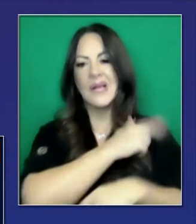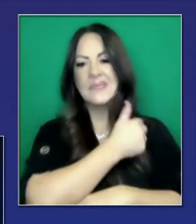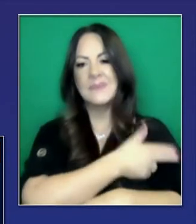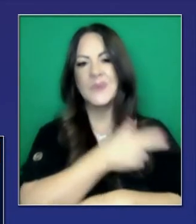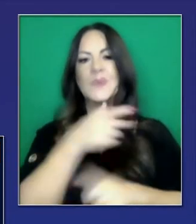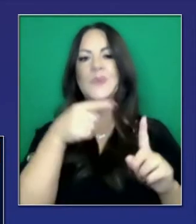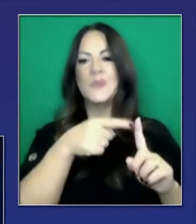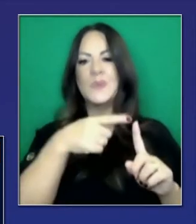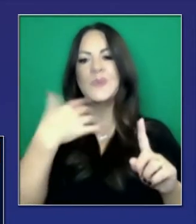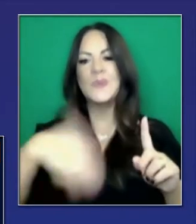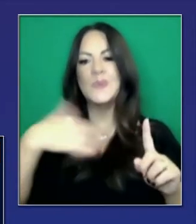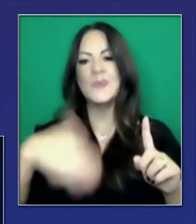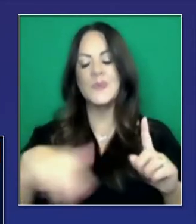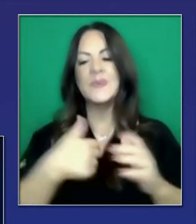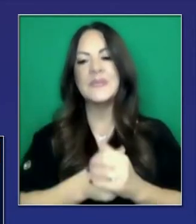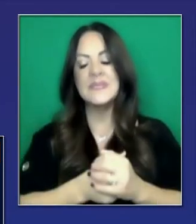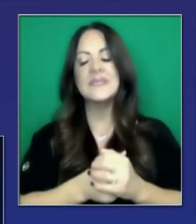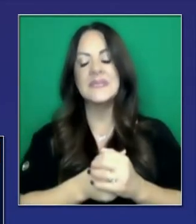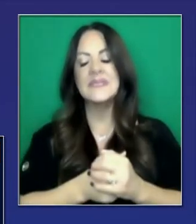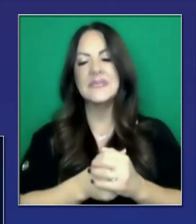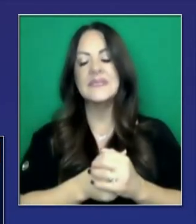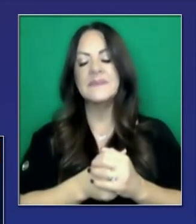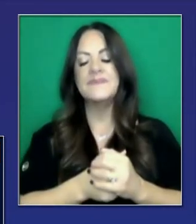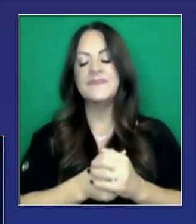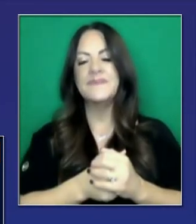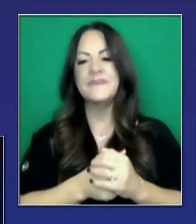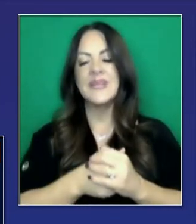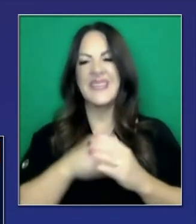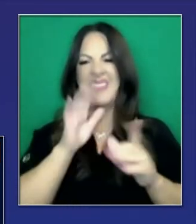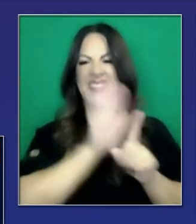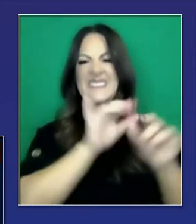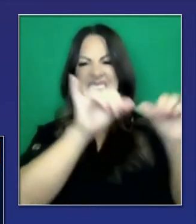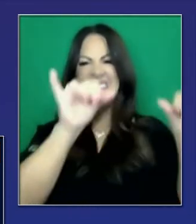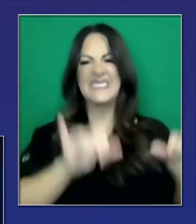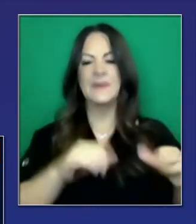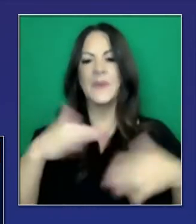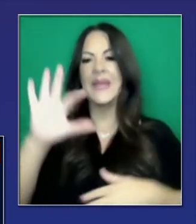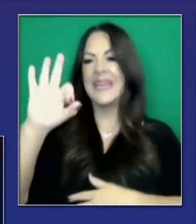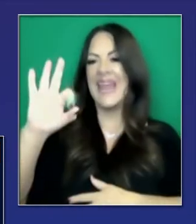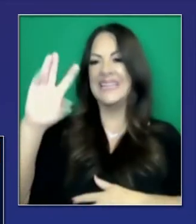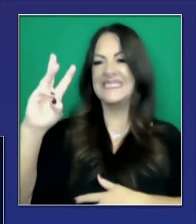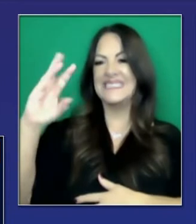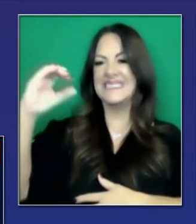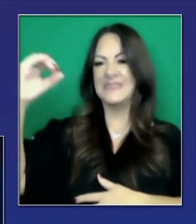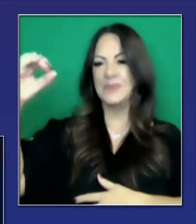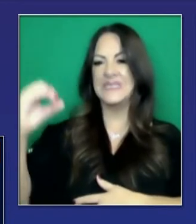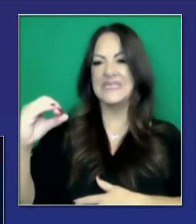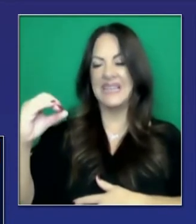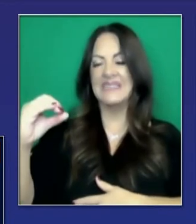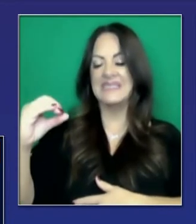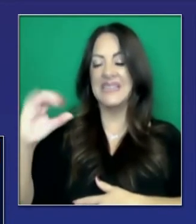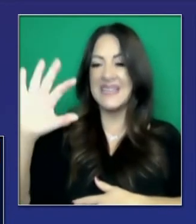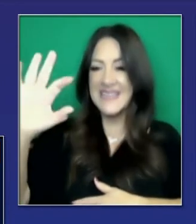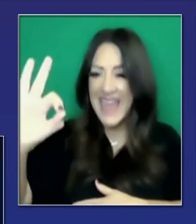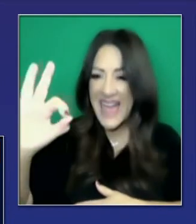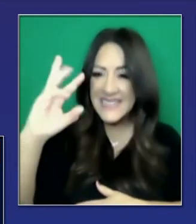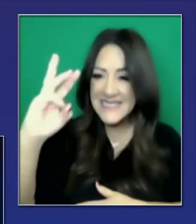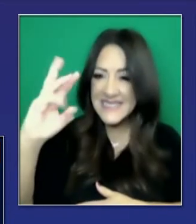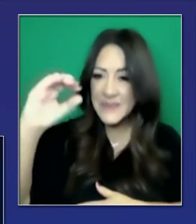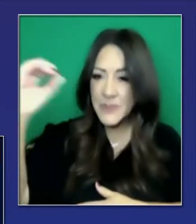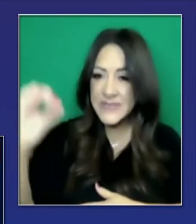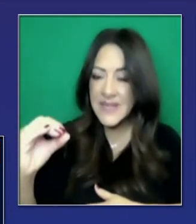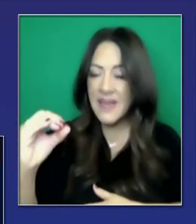impacto ha sido grande para cuidado agudo dentro del sistema. 96% está subrayado. 96